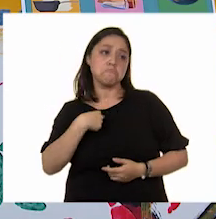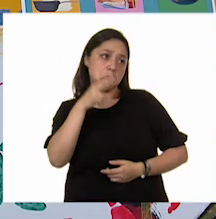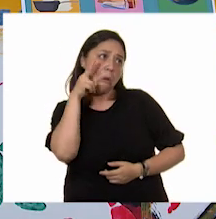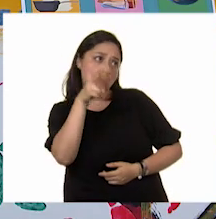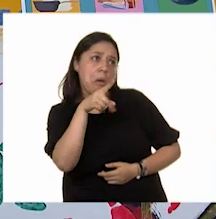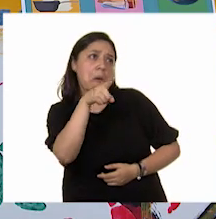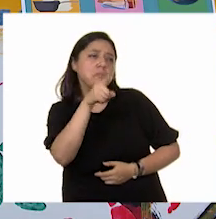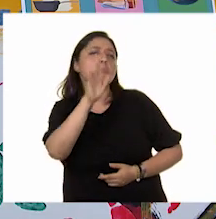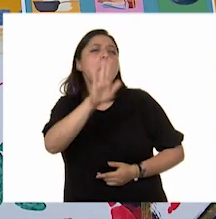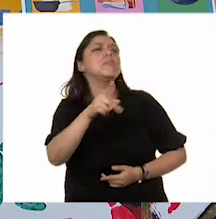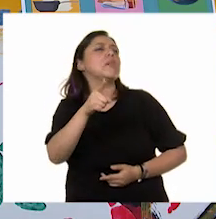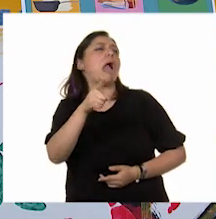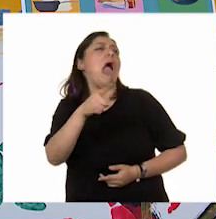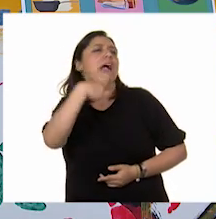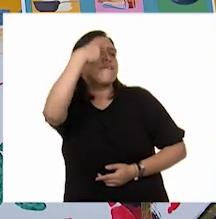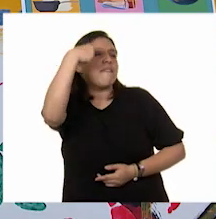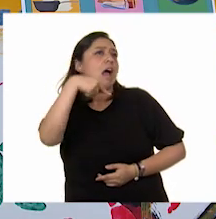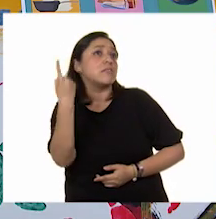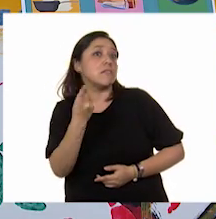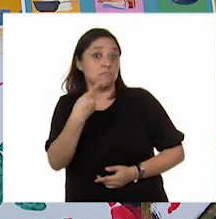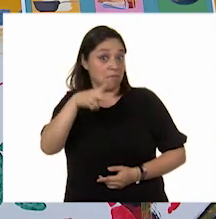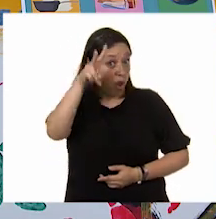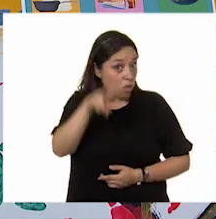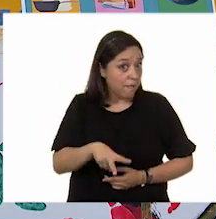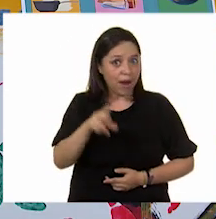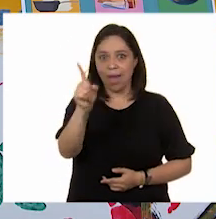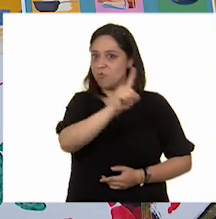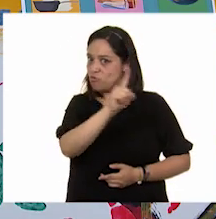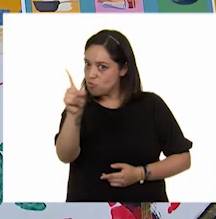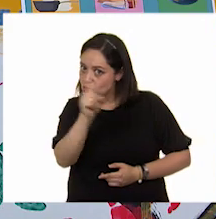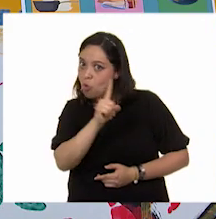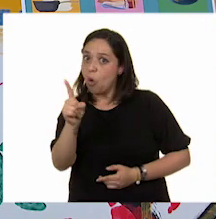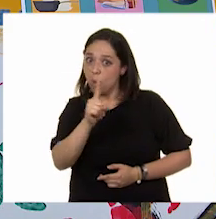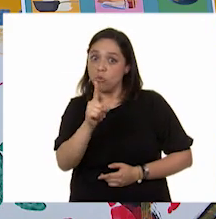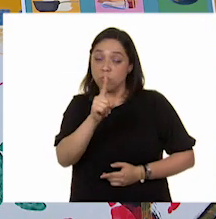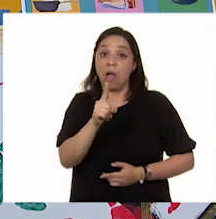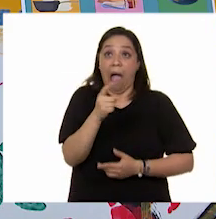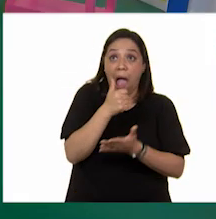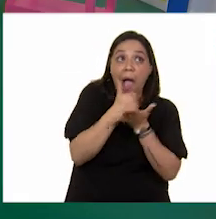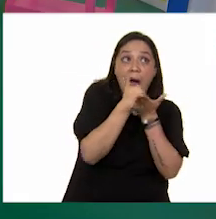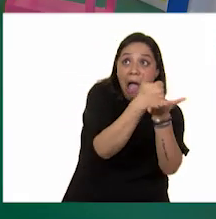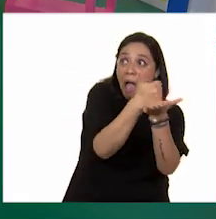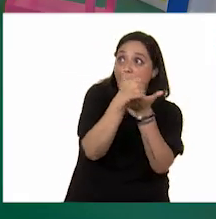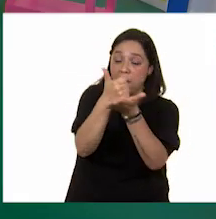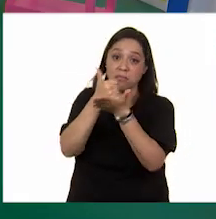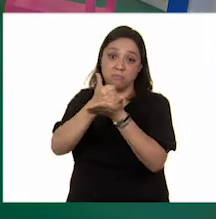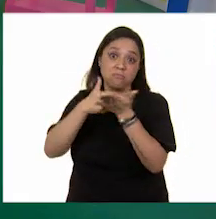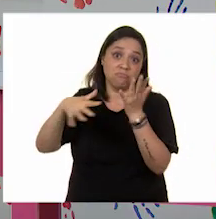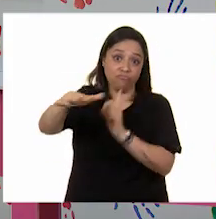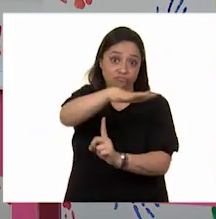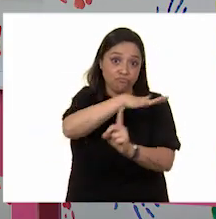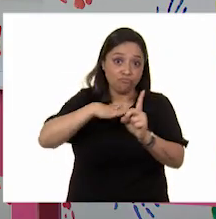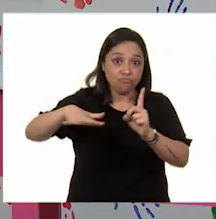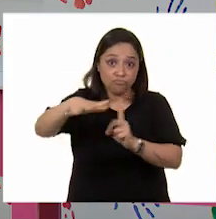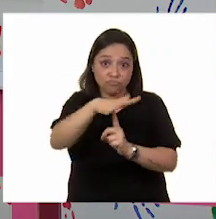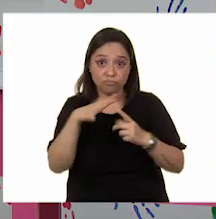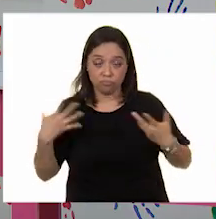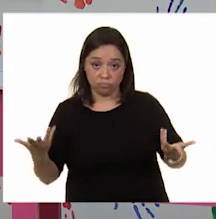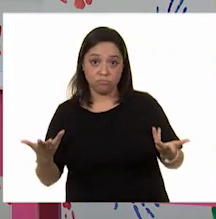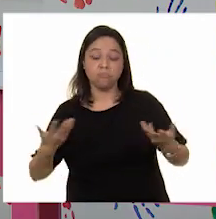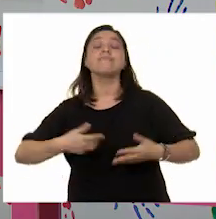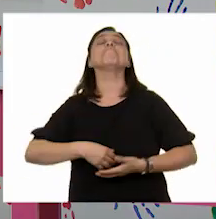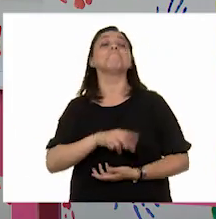parecen muy simples, pero no tienen una gran repercusión. Sí, cierto, Panchito. Y ahora